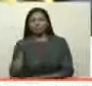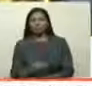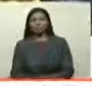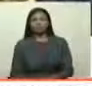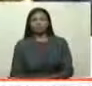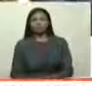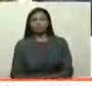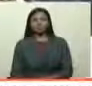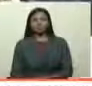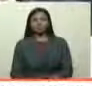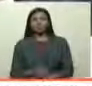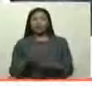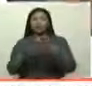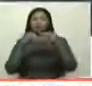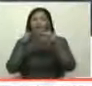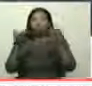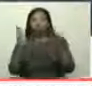Y a estos queridos amigos.